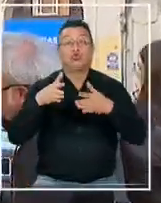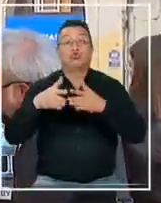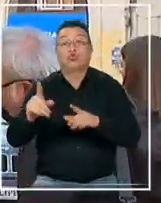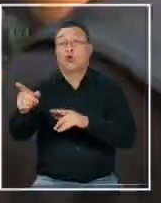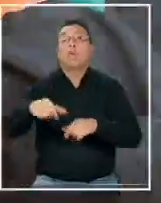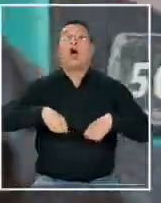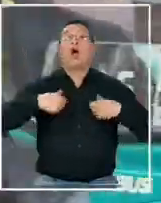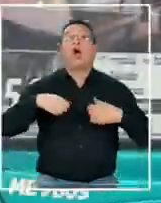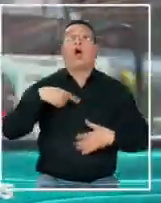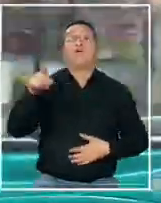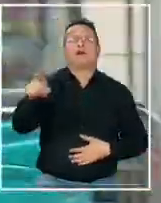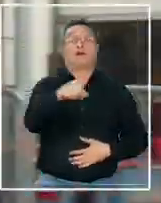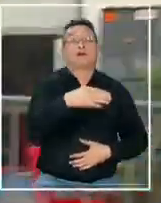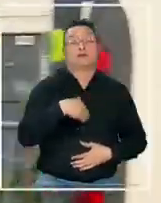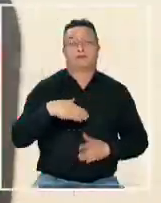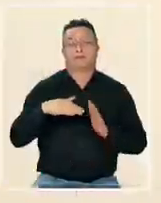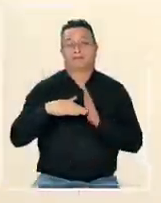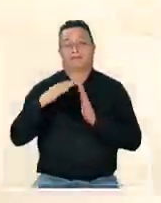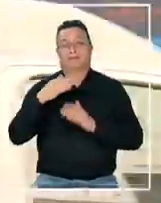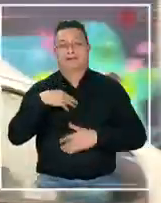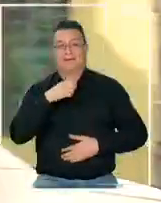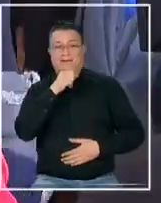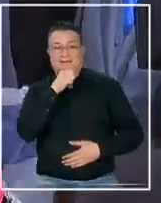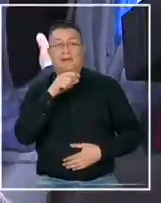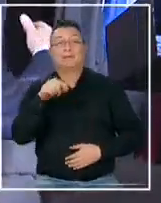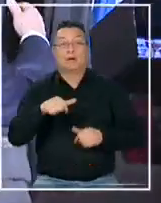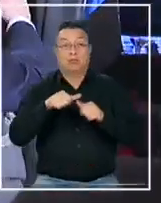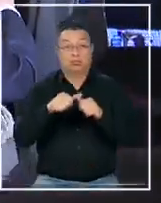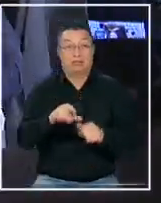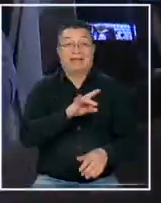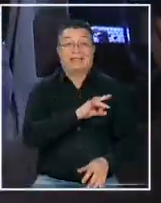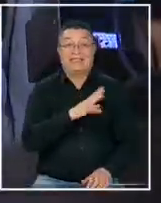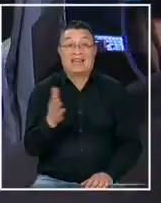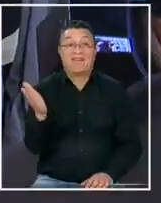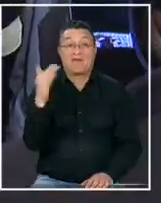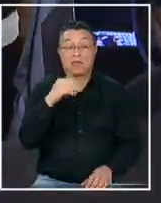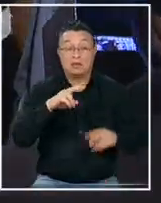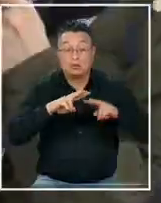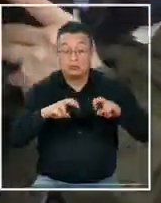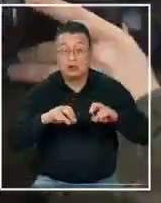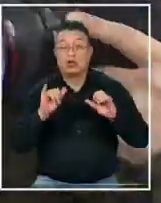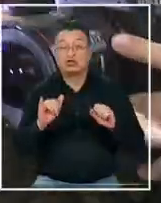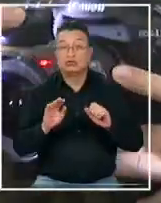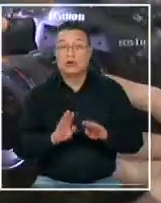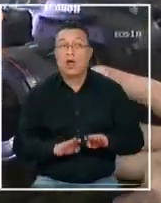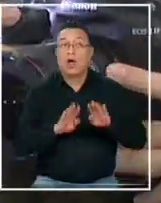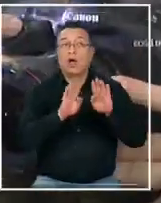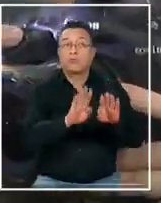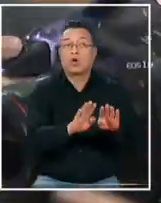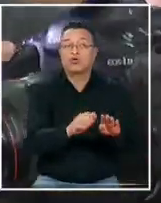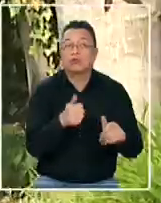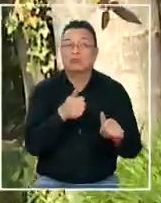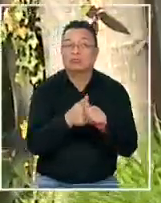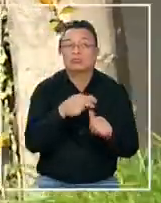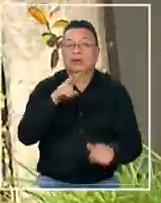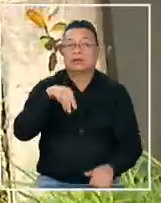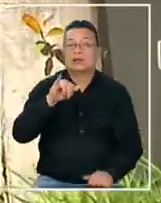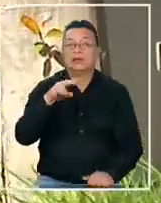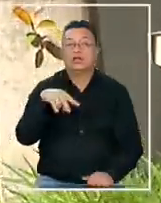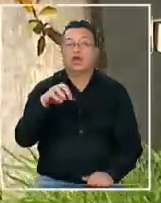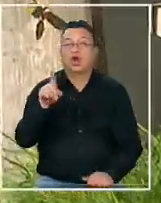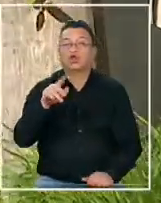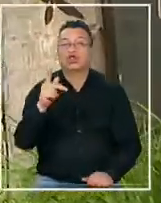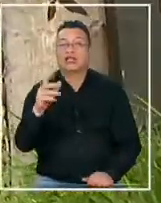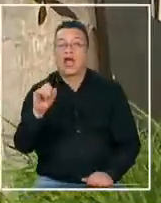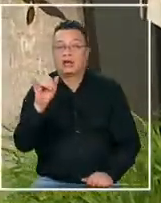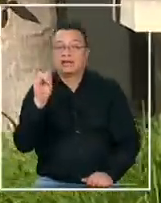nacer antes que yo. La duda es quién lo sucederá de forma permanente. Chile Vamos aún analiza si entregará los apoyos para respaldar a Ninosca Payauna, la